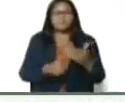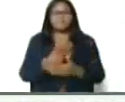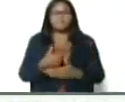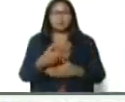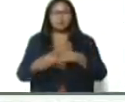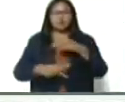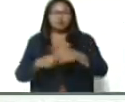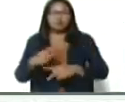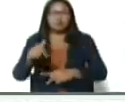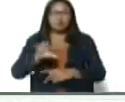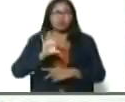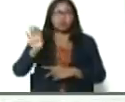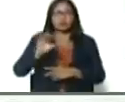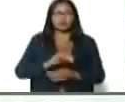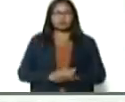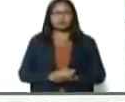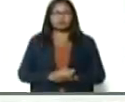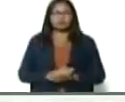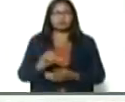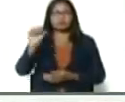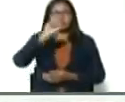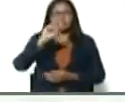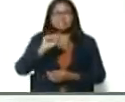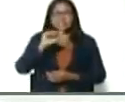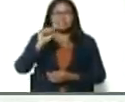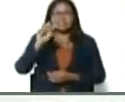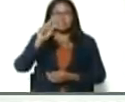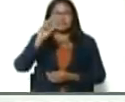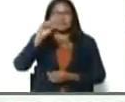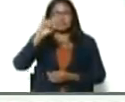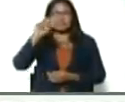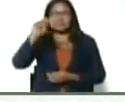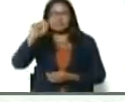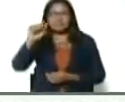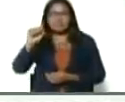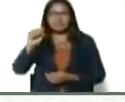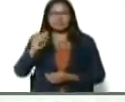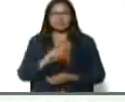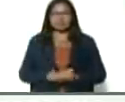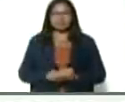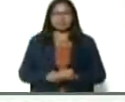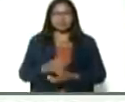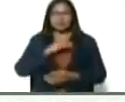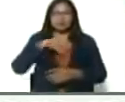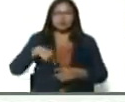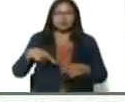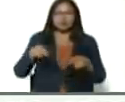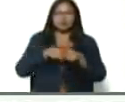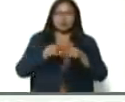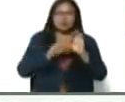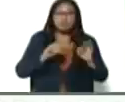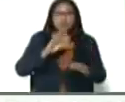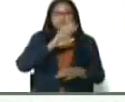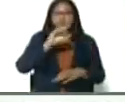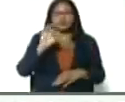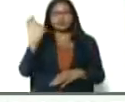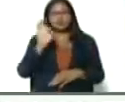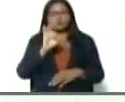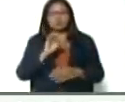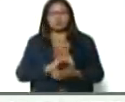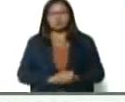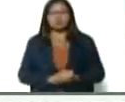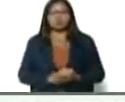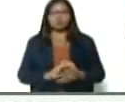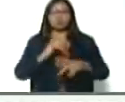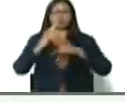producimos, en el país, la sardina, para nosotros, representa, mucho más, de, el, 50%, de